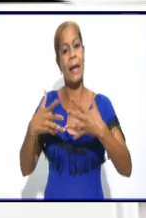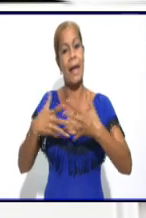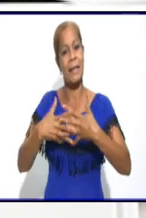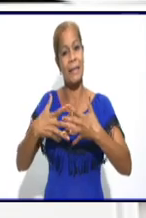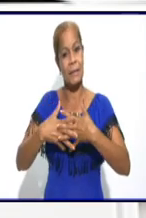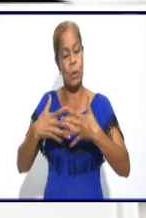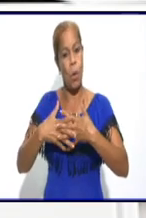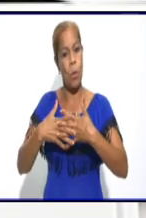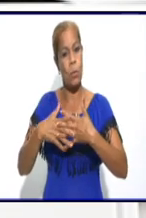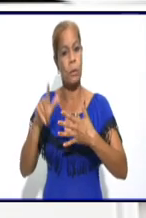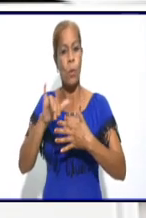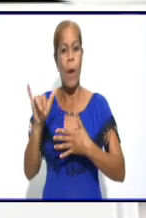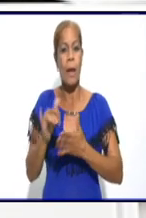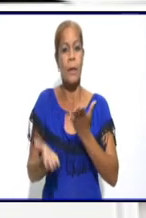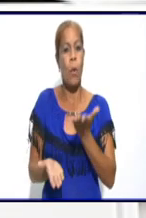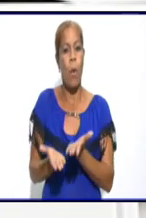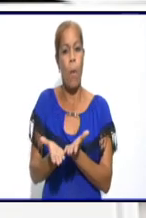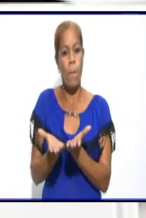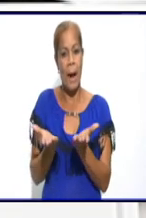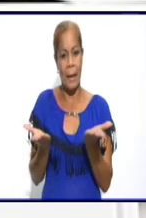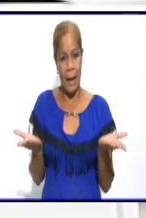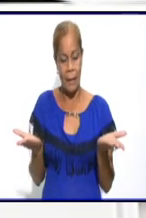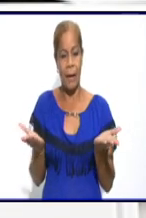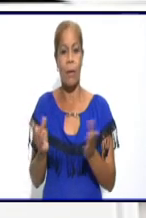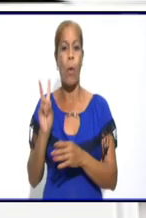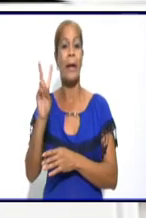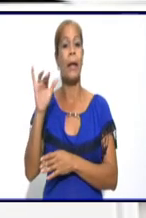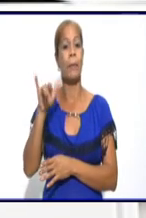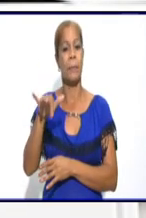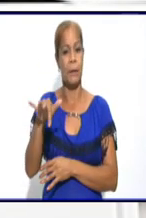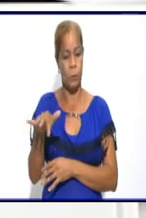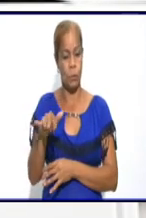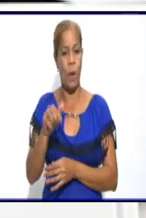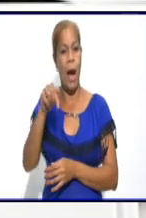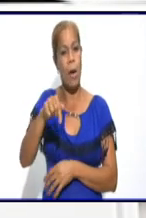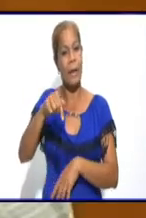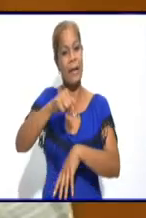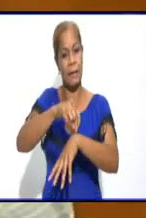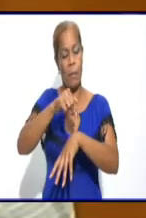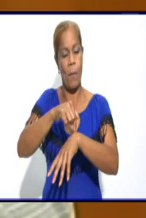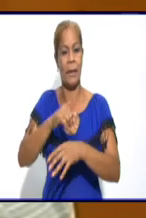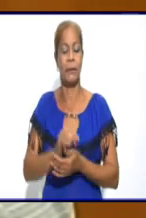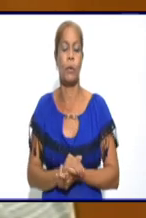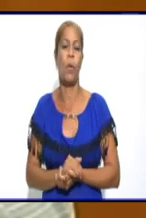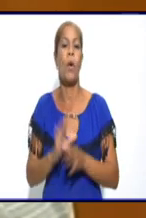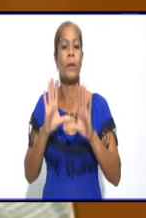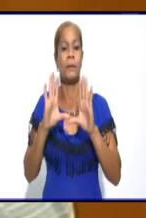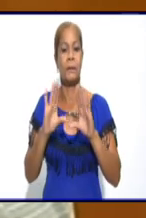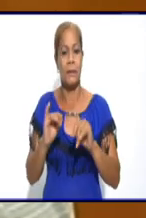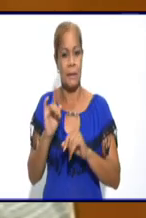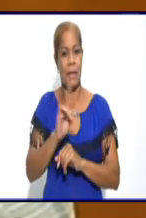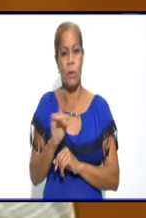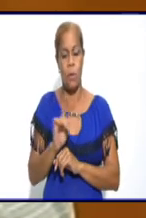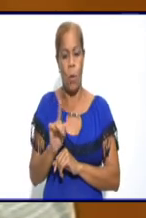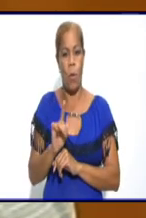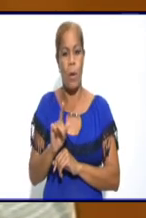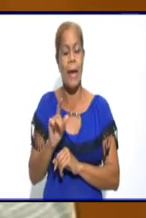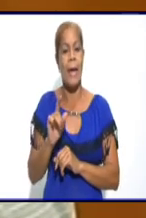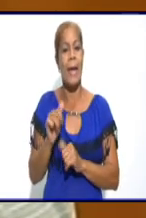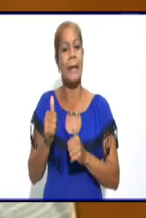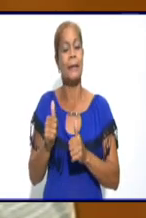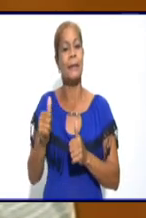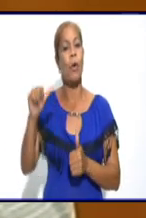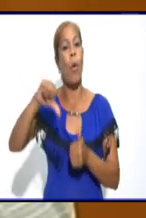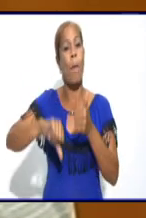están a la par de una situación pandémica como la que tenemos en este momento? No, realmente el comportamiento es por debajo